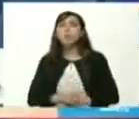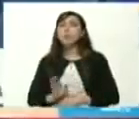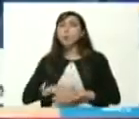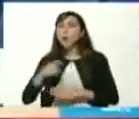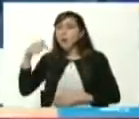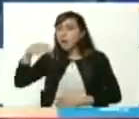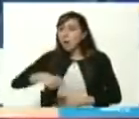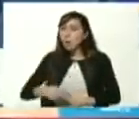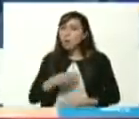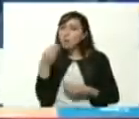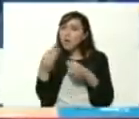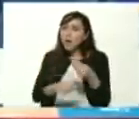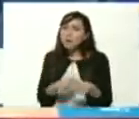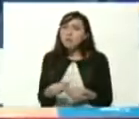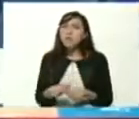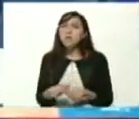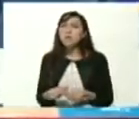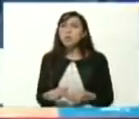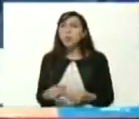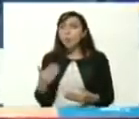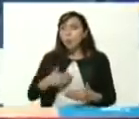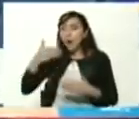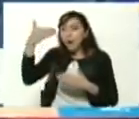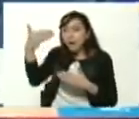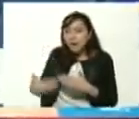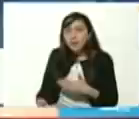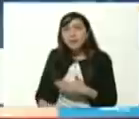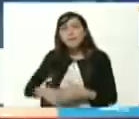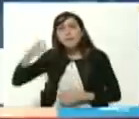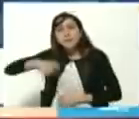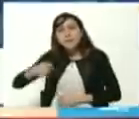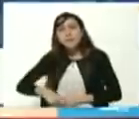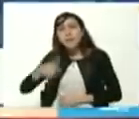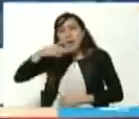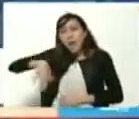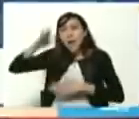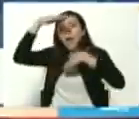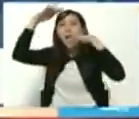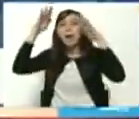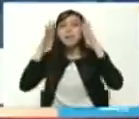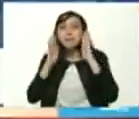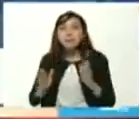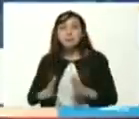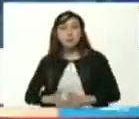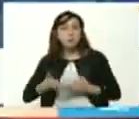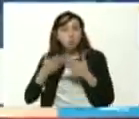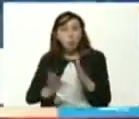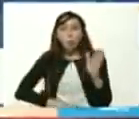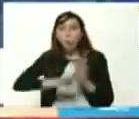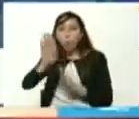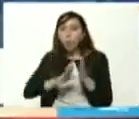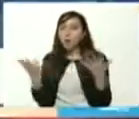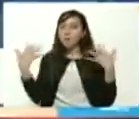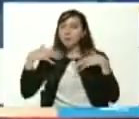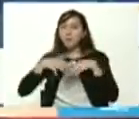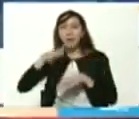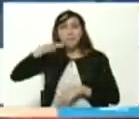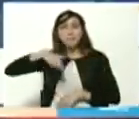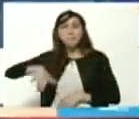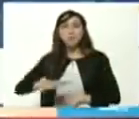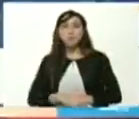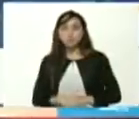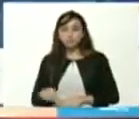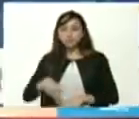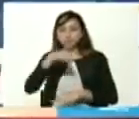está colocándose de frente a las necesidades de nuestro país y contribuyendo al desarrollo integral de nuestra patria en el sistema